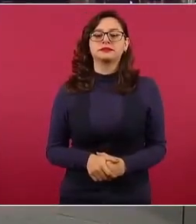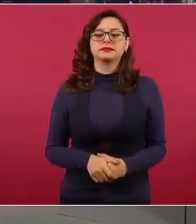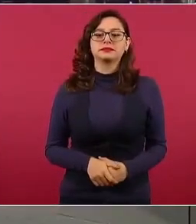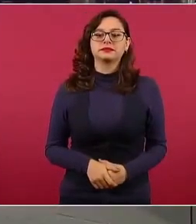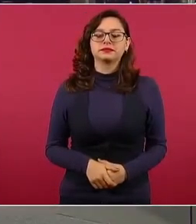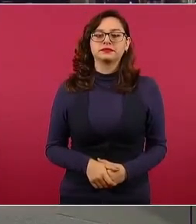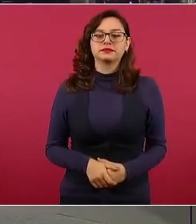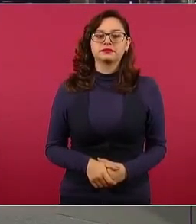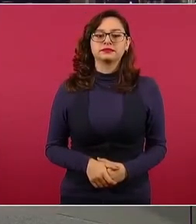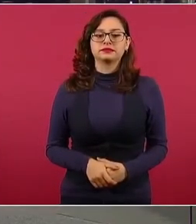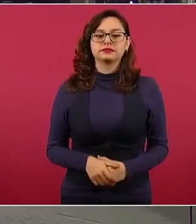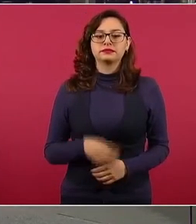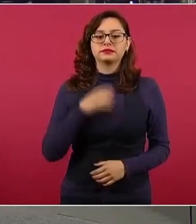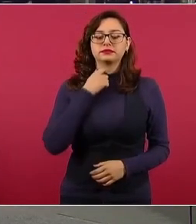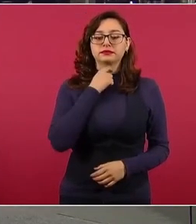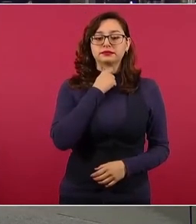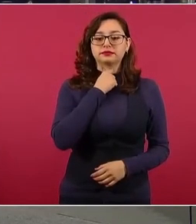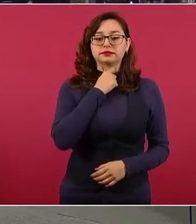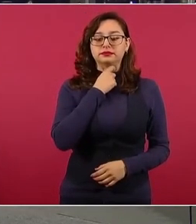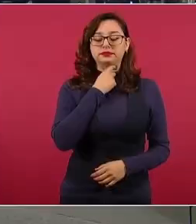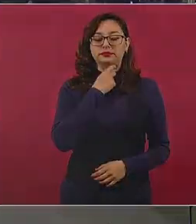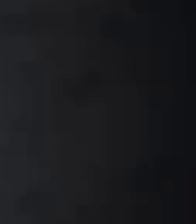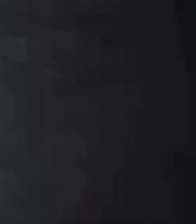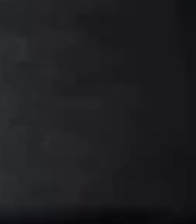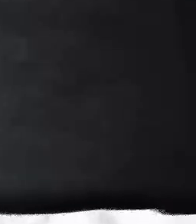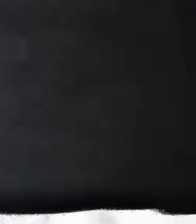¿Cómo quedamos entonces? Quién es?